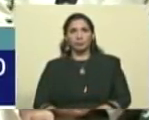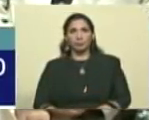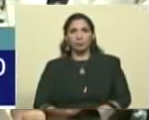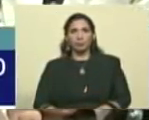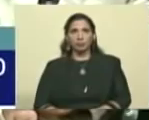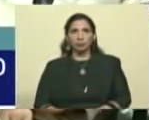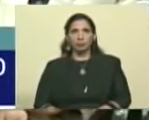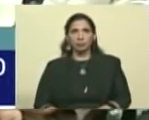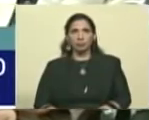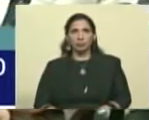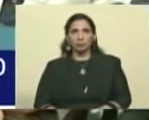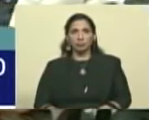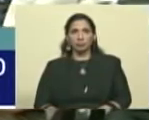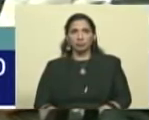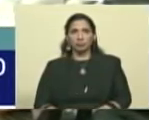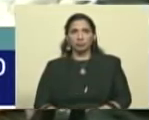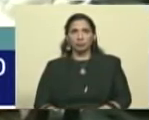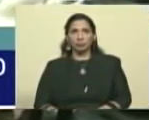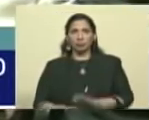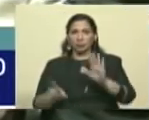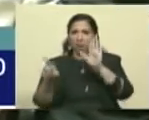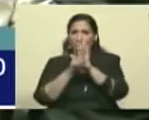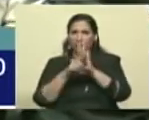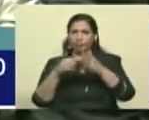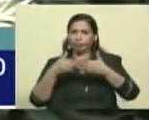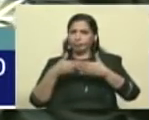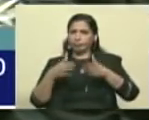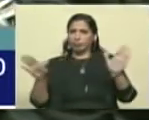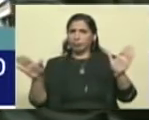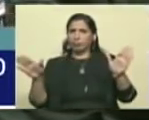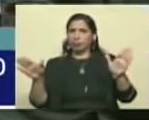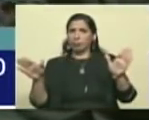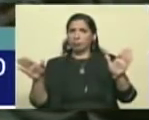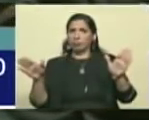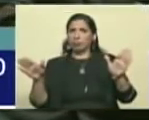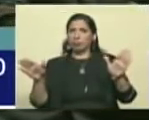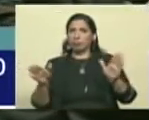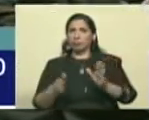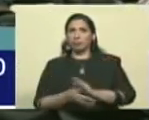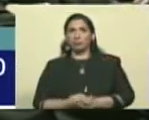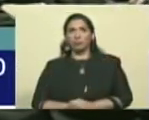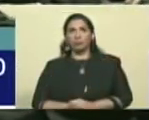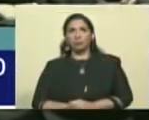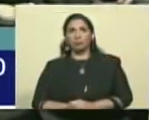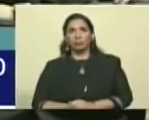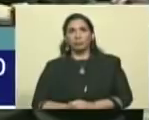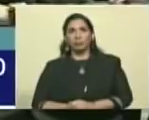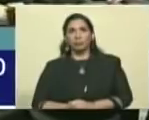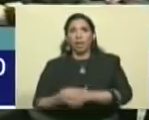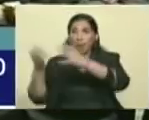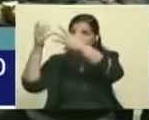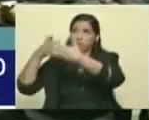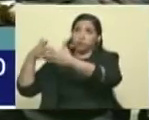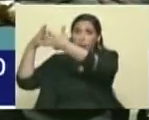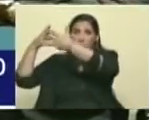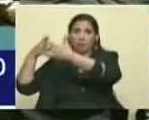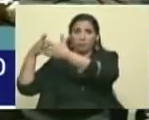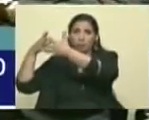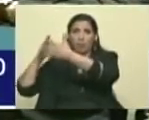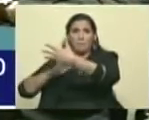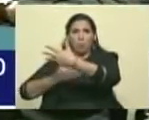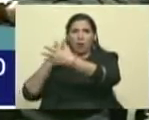Un decreto que abre las puertas para que en Estados Unidos puedan tomar decisiones